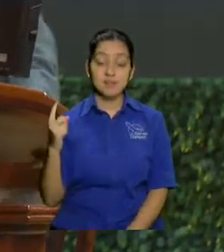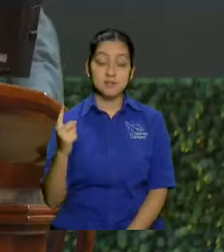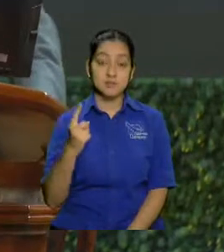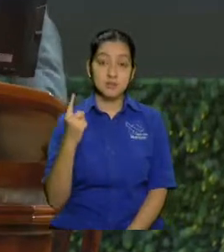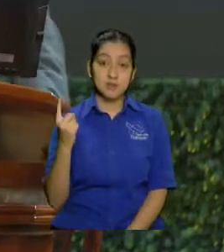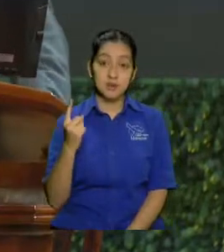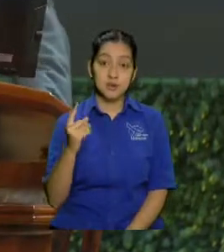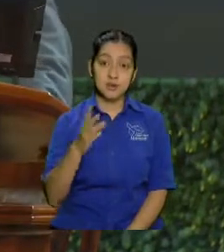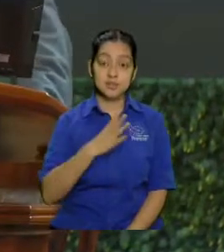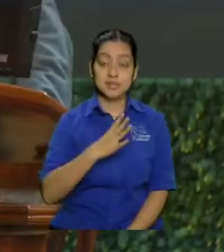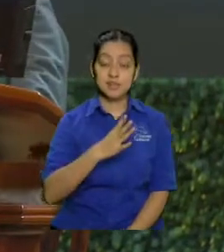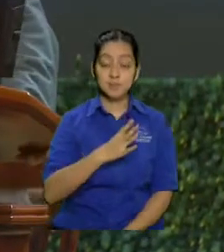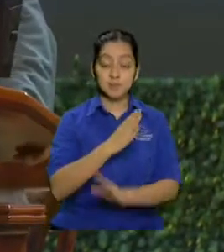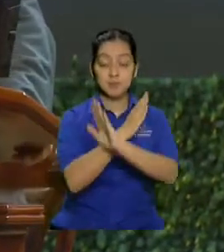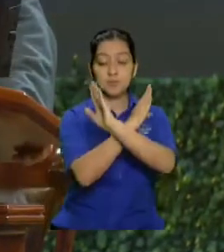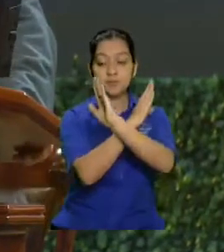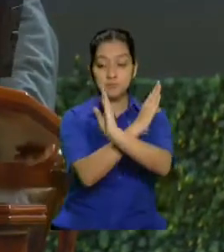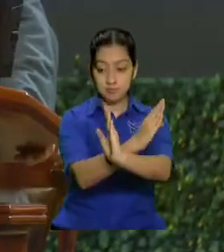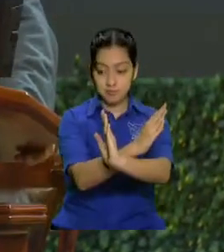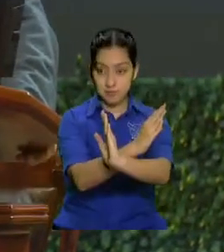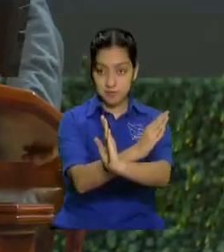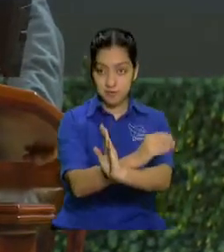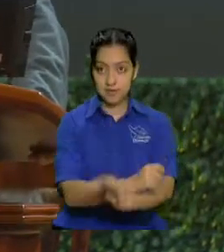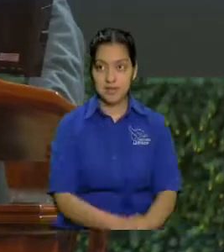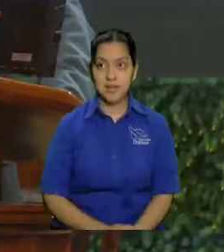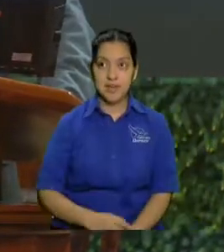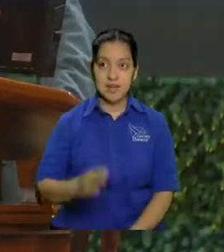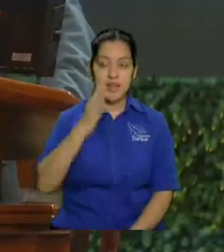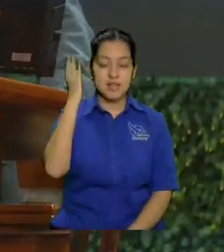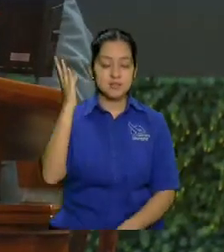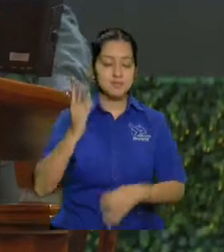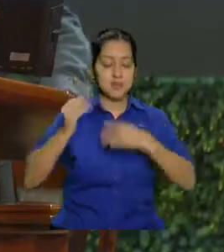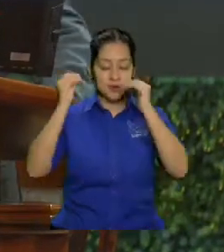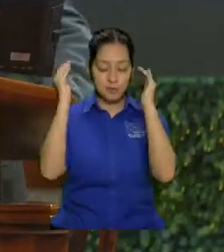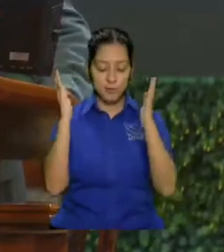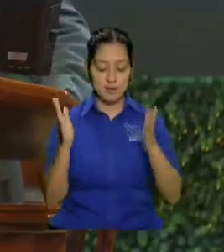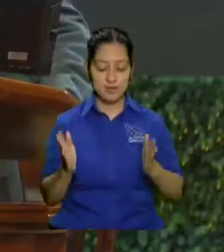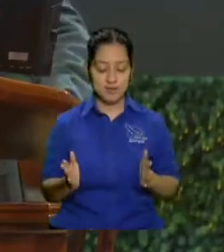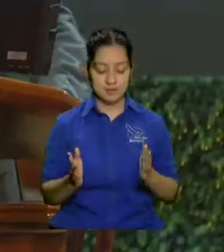es espiritual solo los espirituales la ven